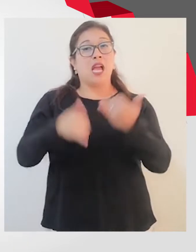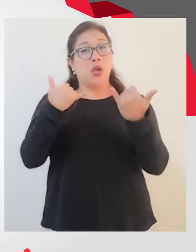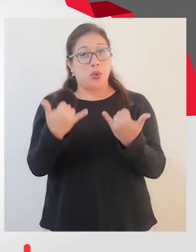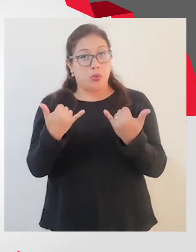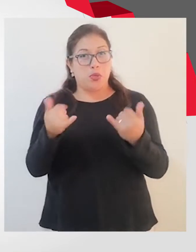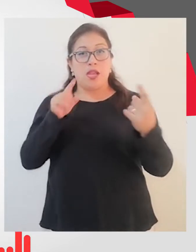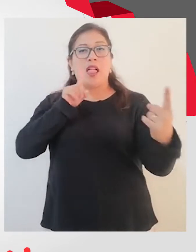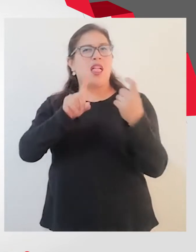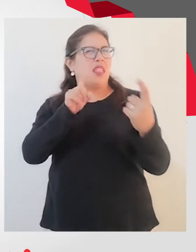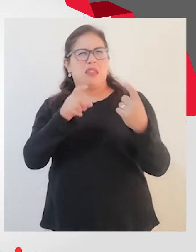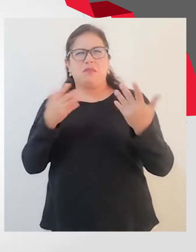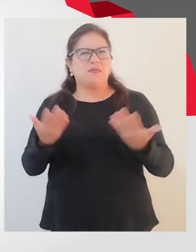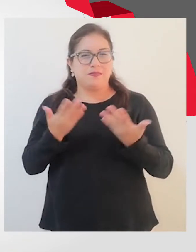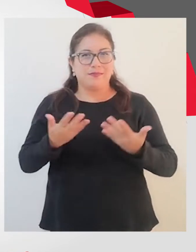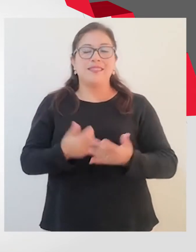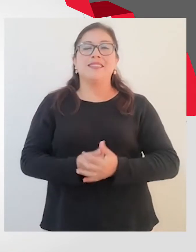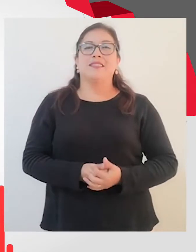La entrevista del día.